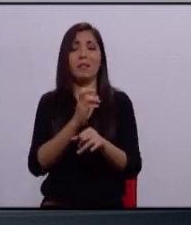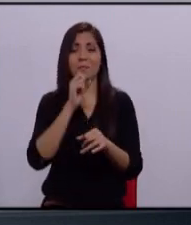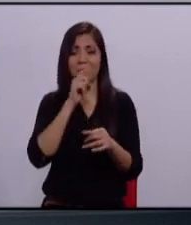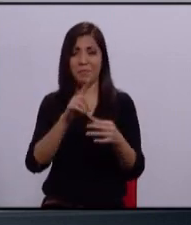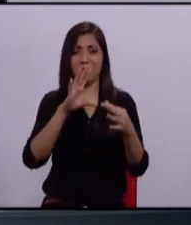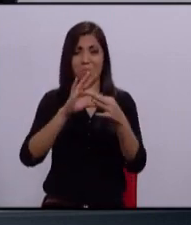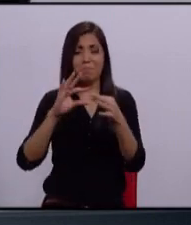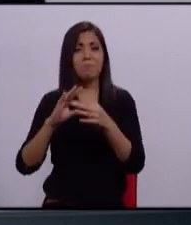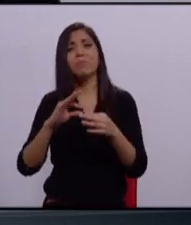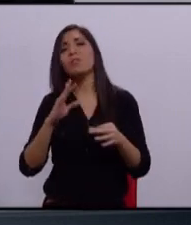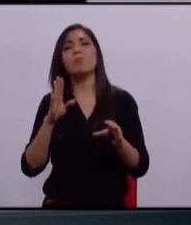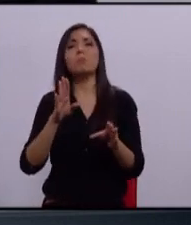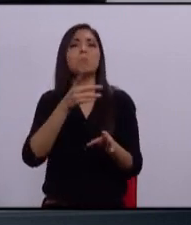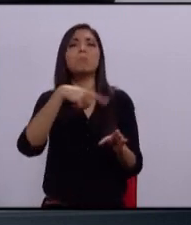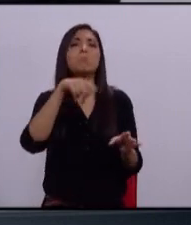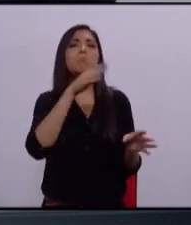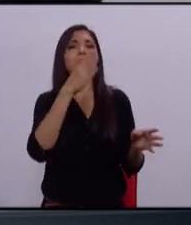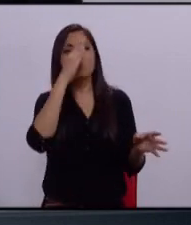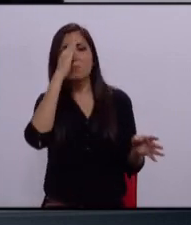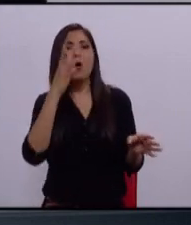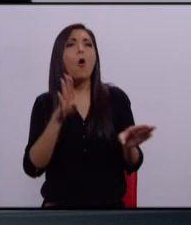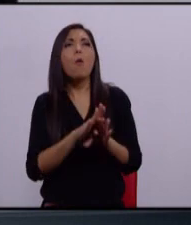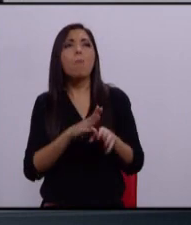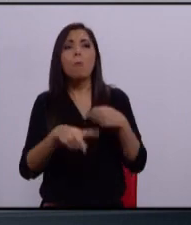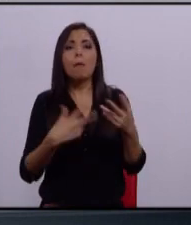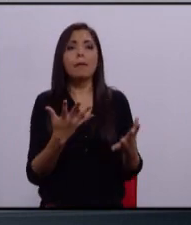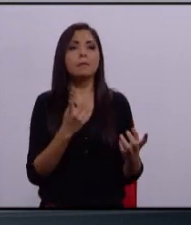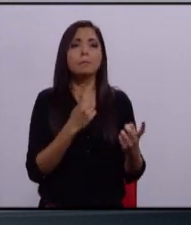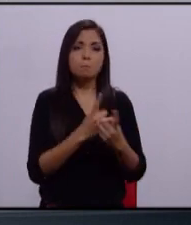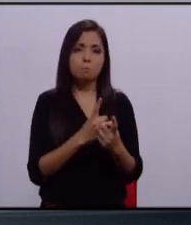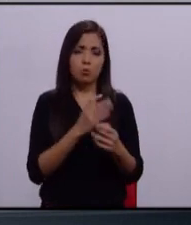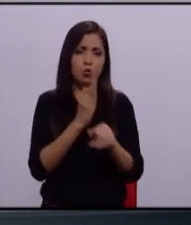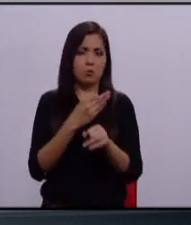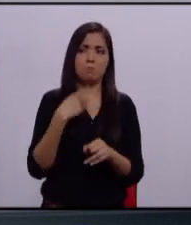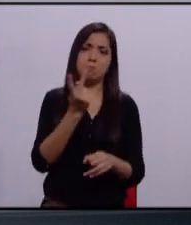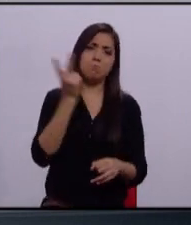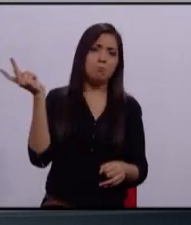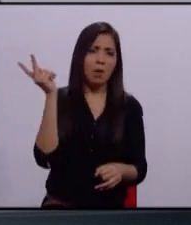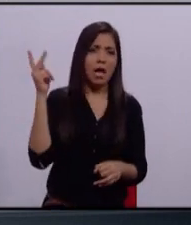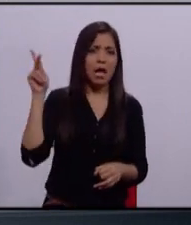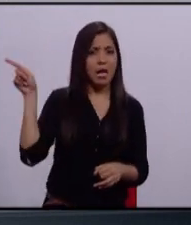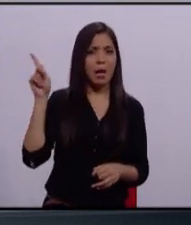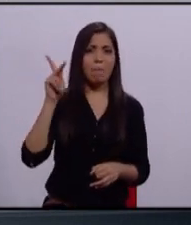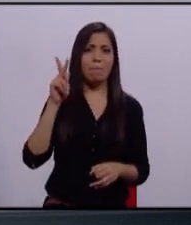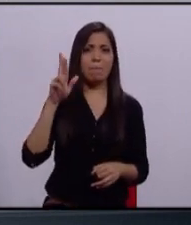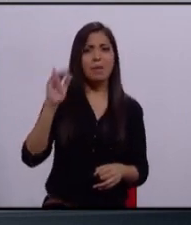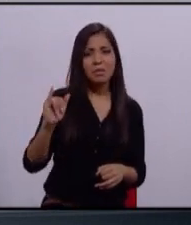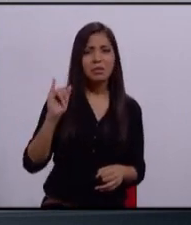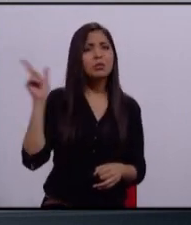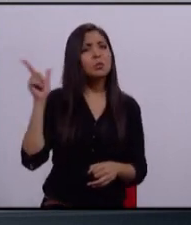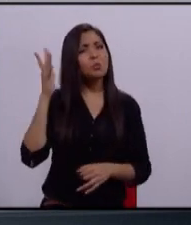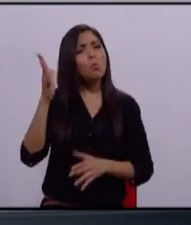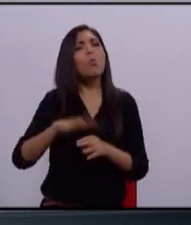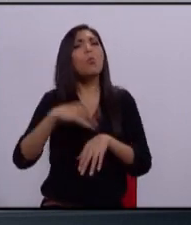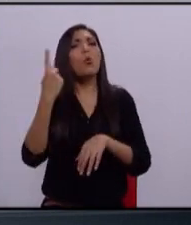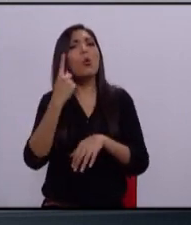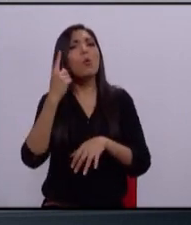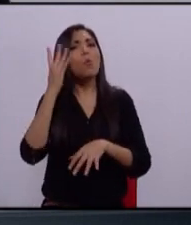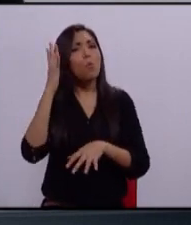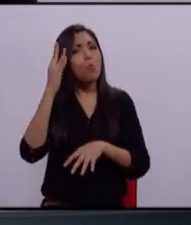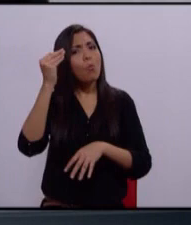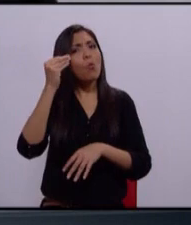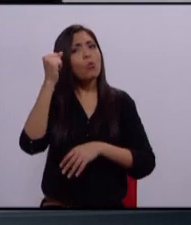no tienen la menor idea de cómo aplicarlo. Yo le pregunto al candidato del PRI por qué en tantos años que han gobernado Zapopan no han